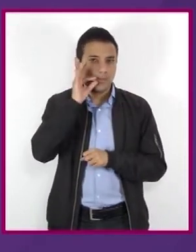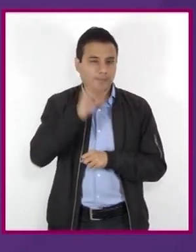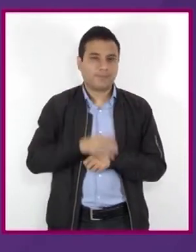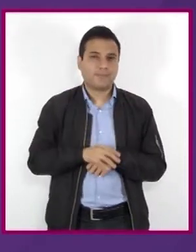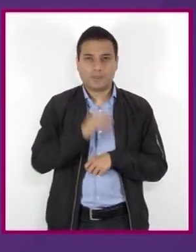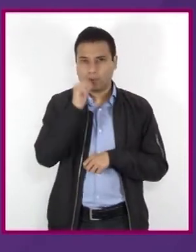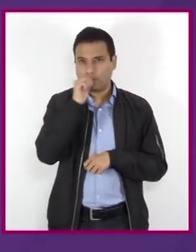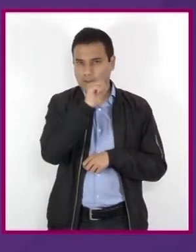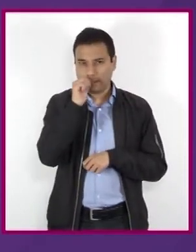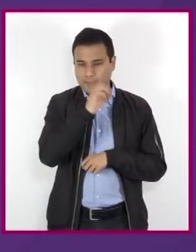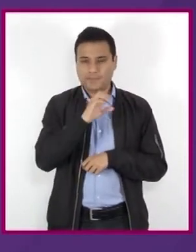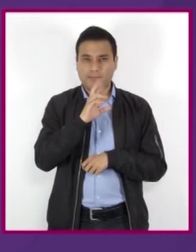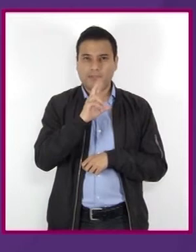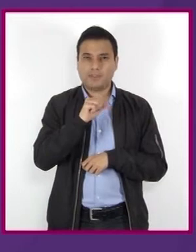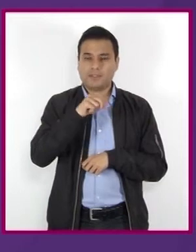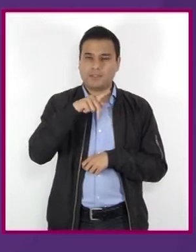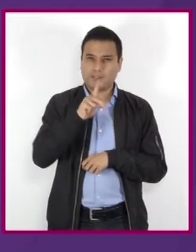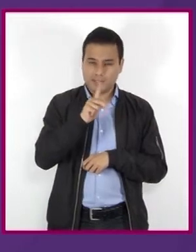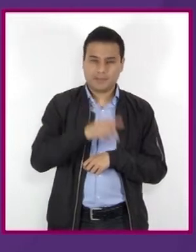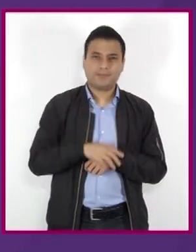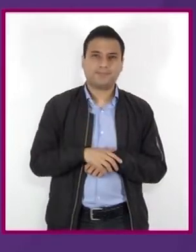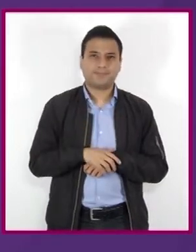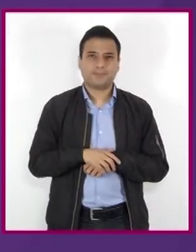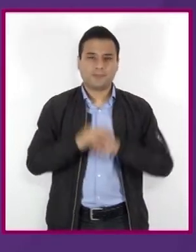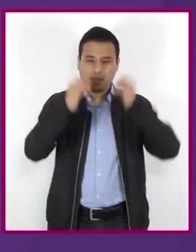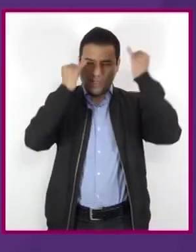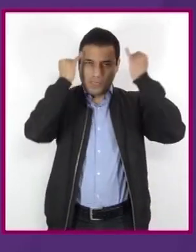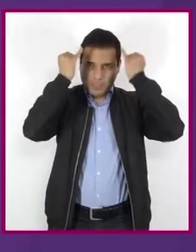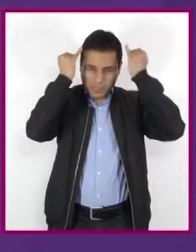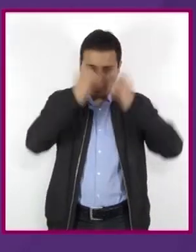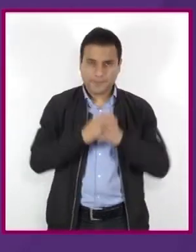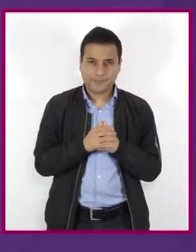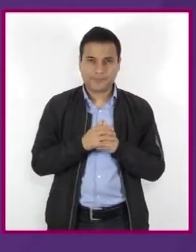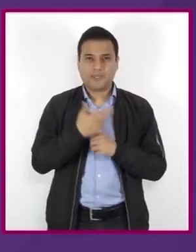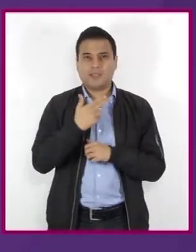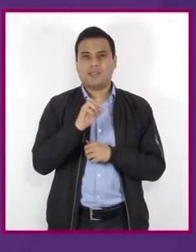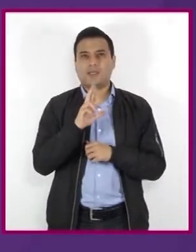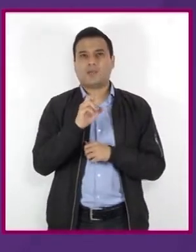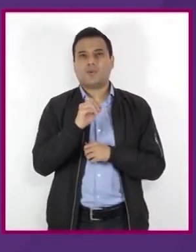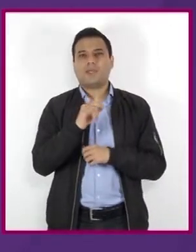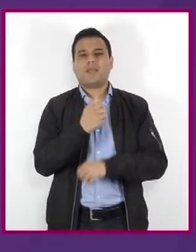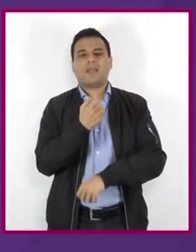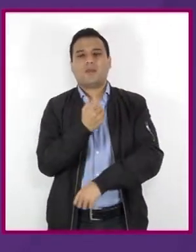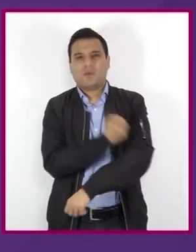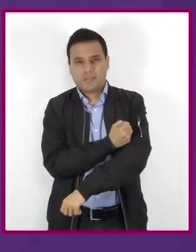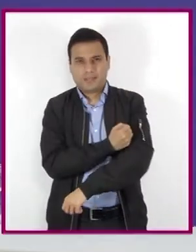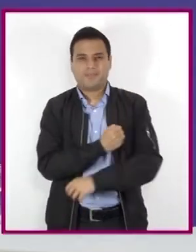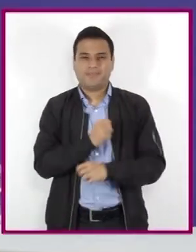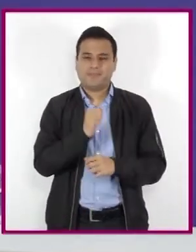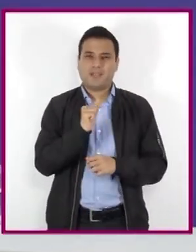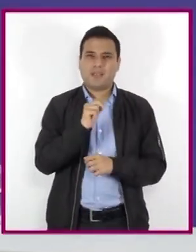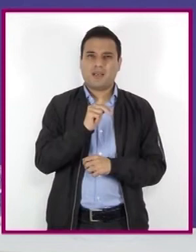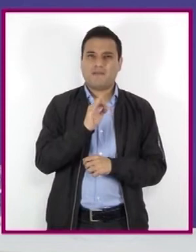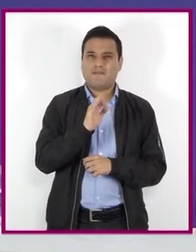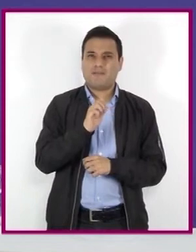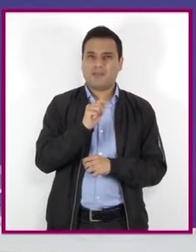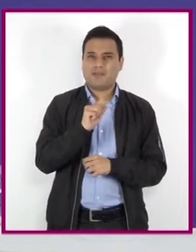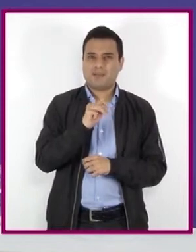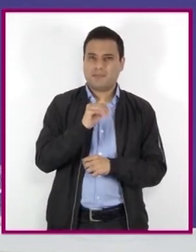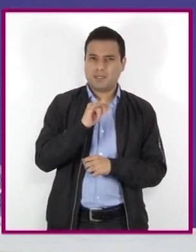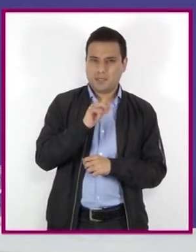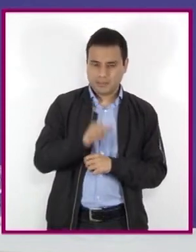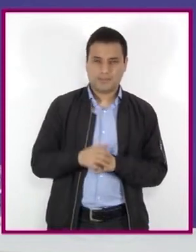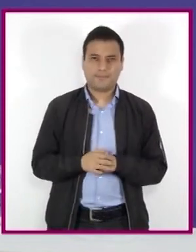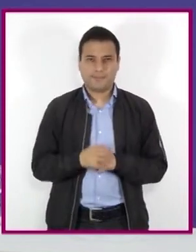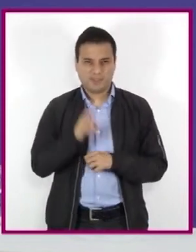cocaína, crack, alucidógenos, heroína, metanfetamina. Observen algunos datos.